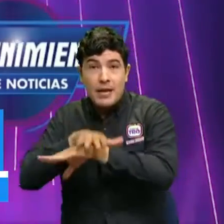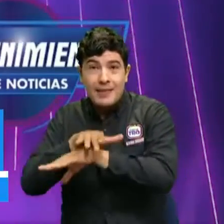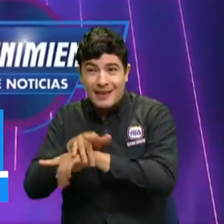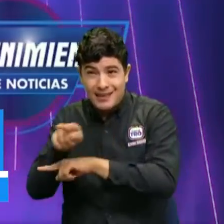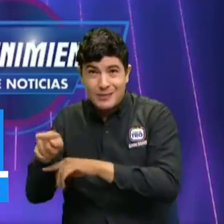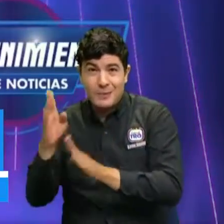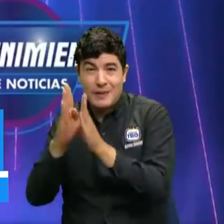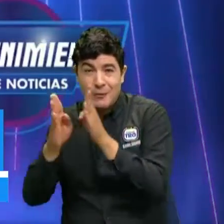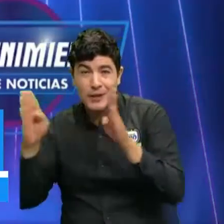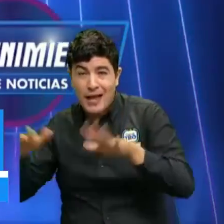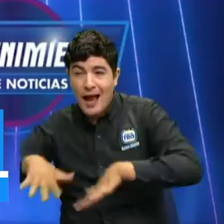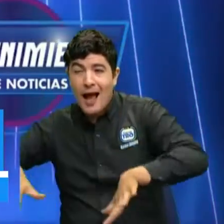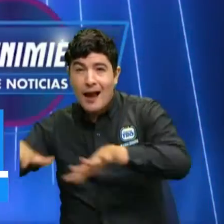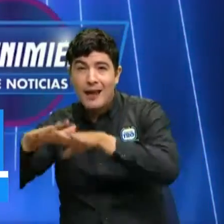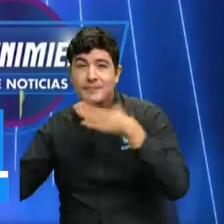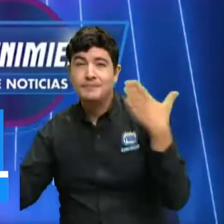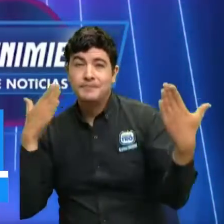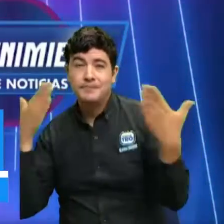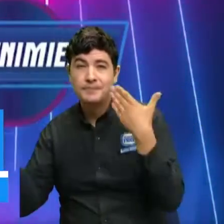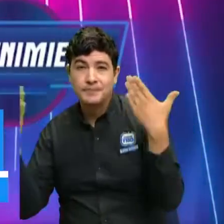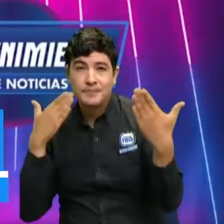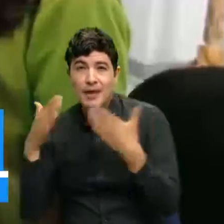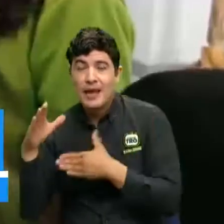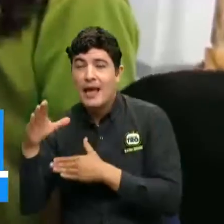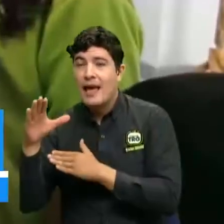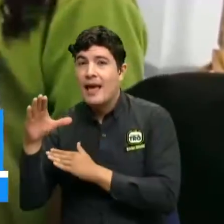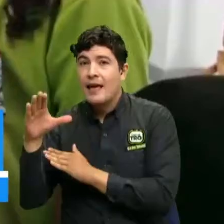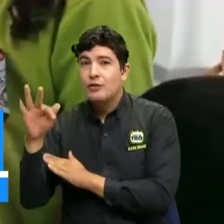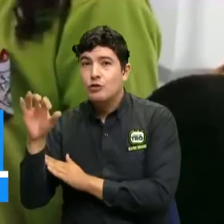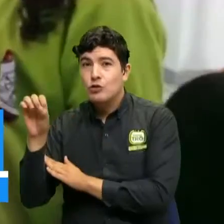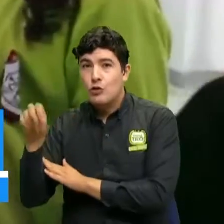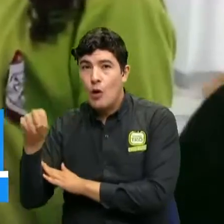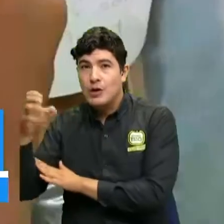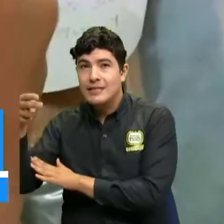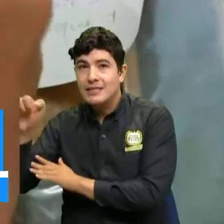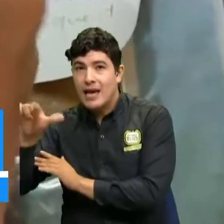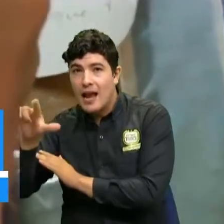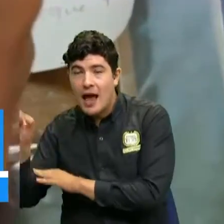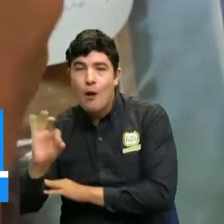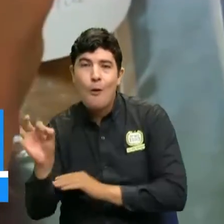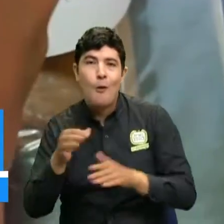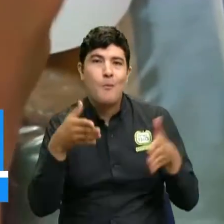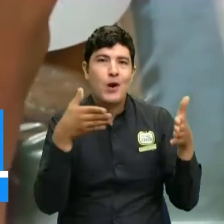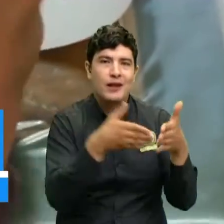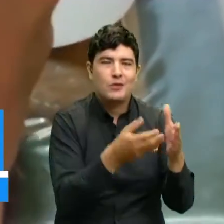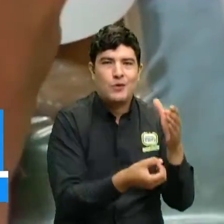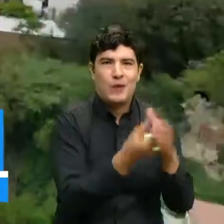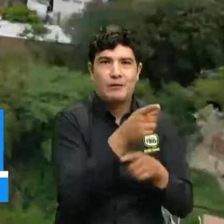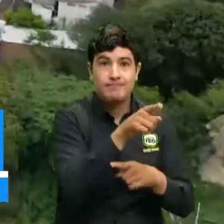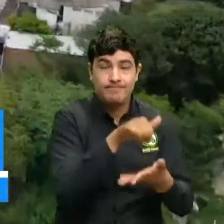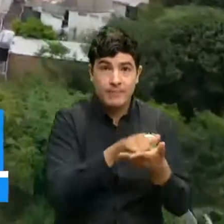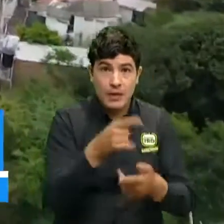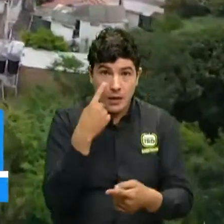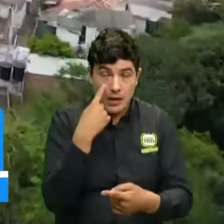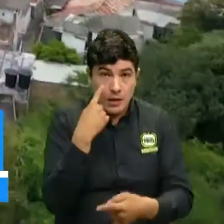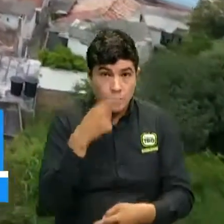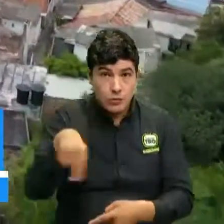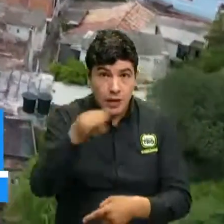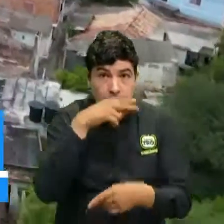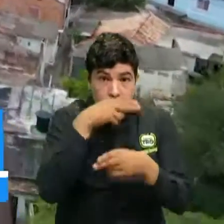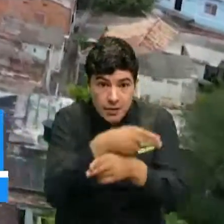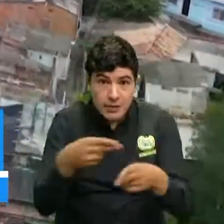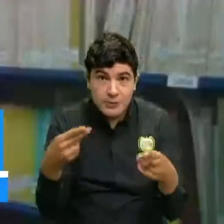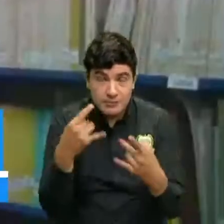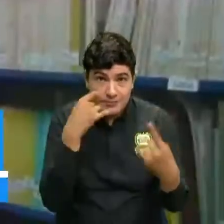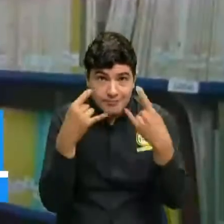Cúcuta, como es la del Carmen de Tonchalá y la de Puerto Nuevo. Pero ojo, porque para los niños que prefieren participar desde casa, podrán hacerlo a